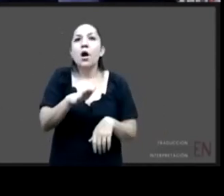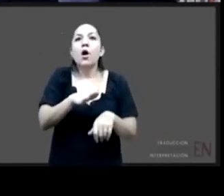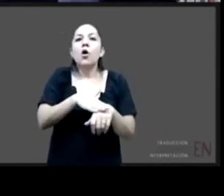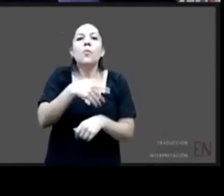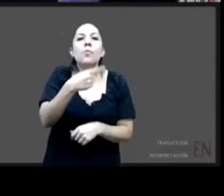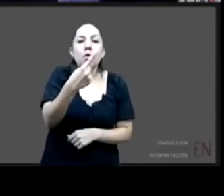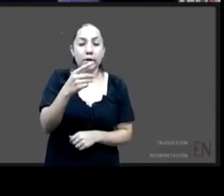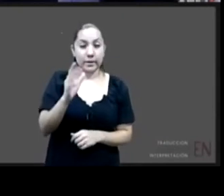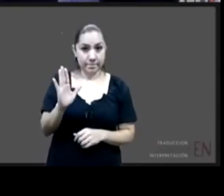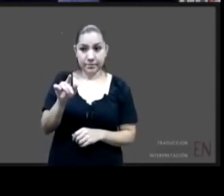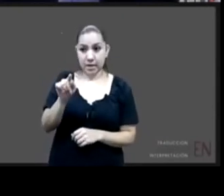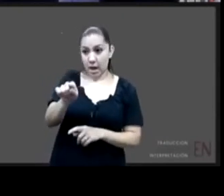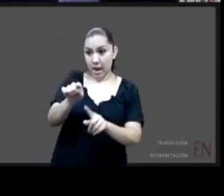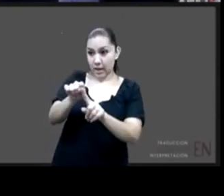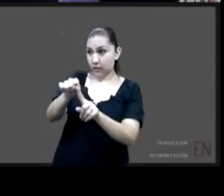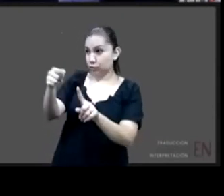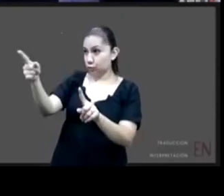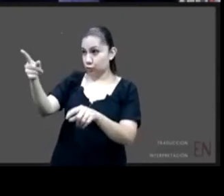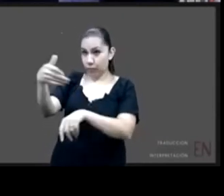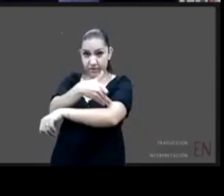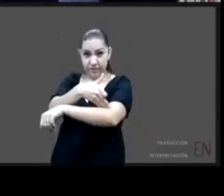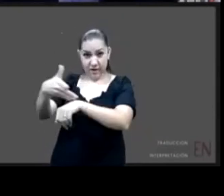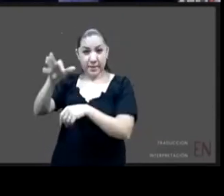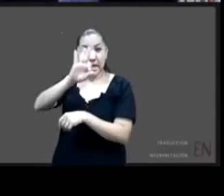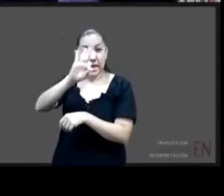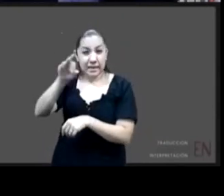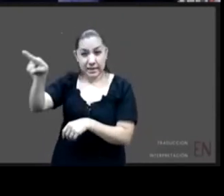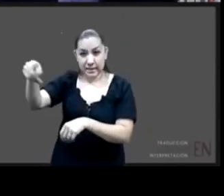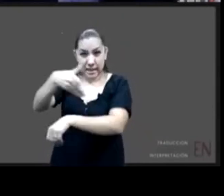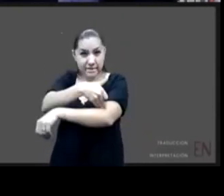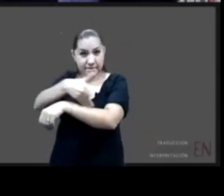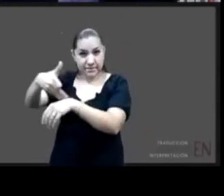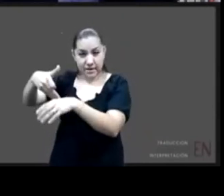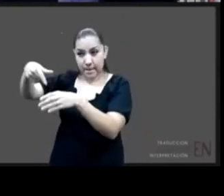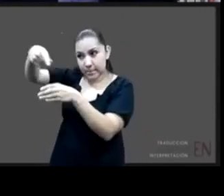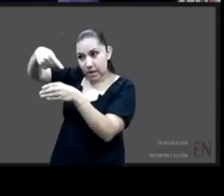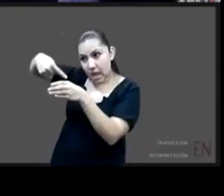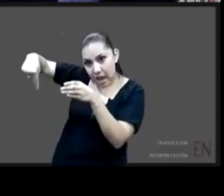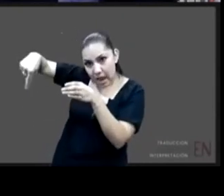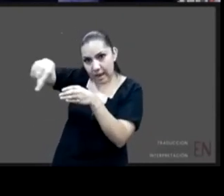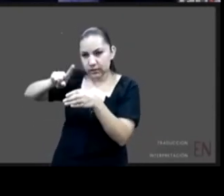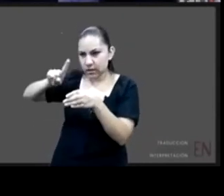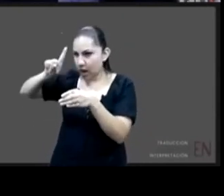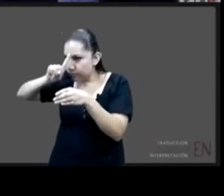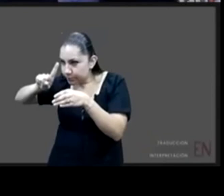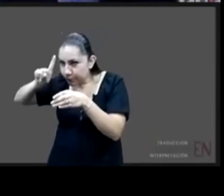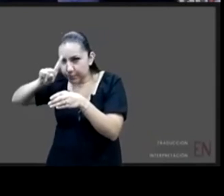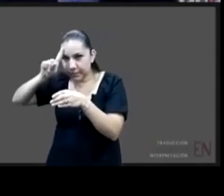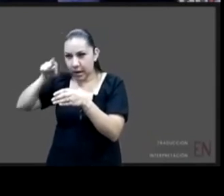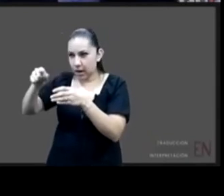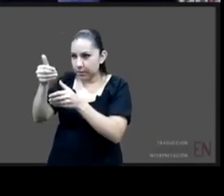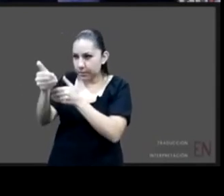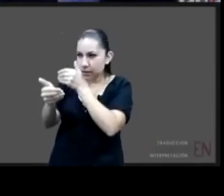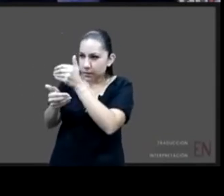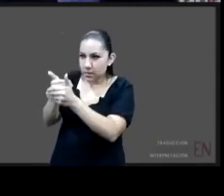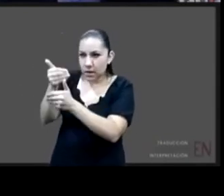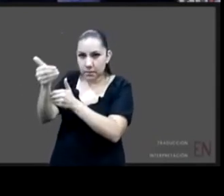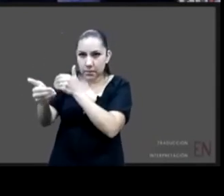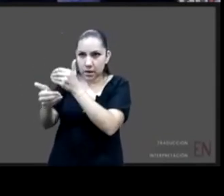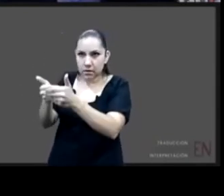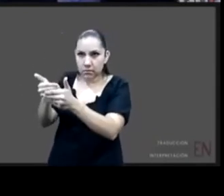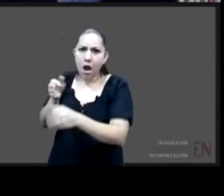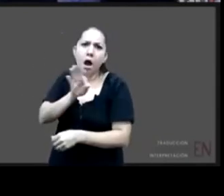alguna manera los niños pudieran haber sido no separados o en un momento dado regresar a